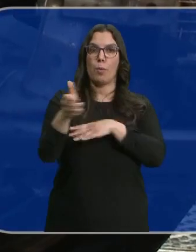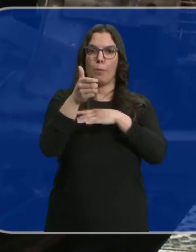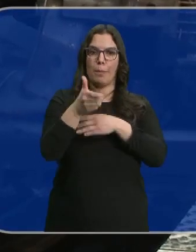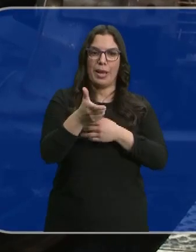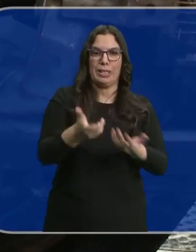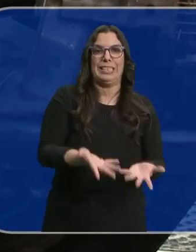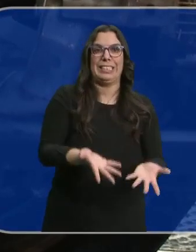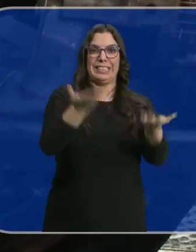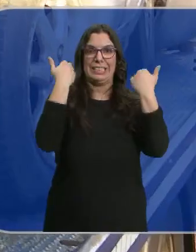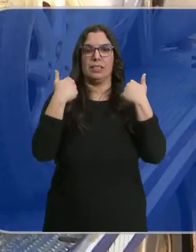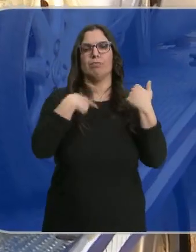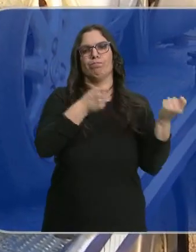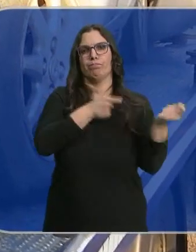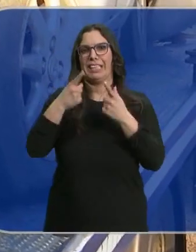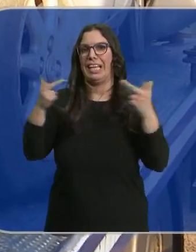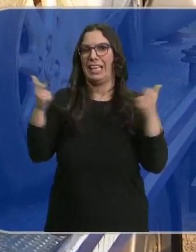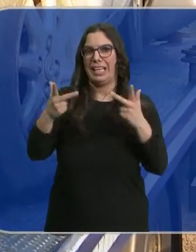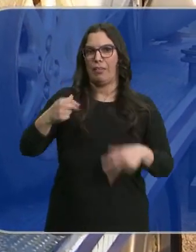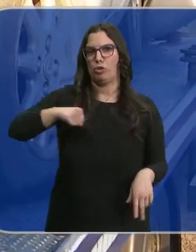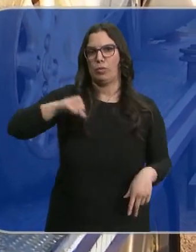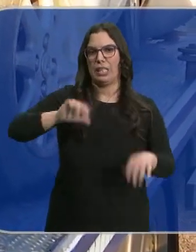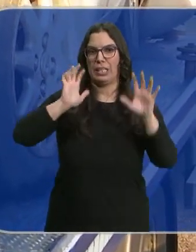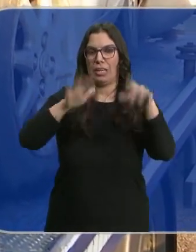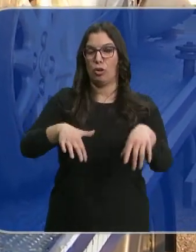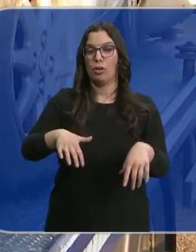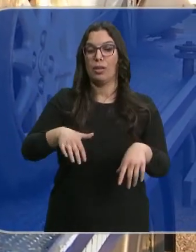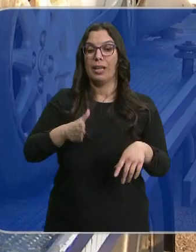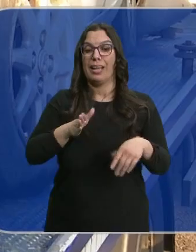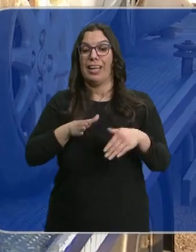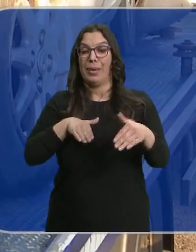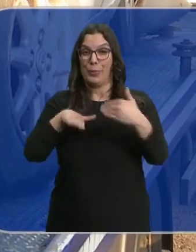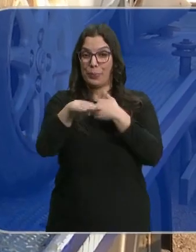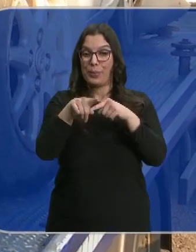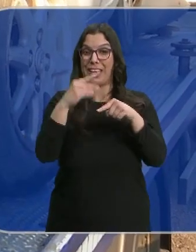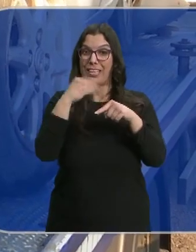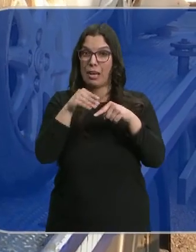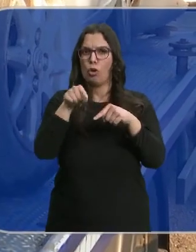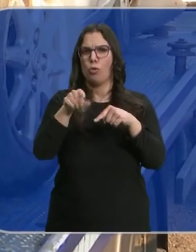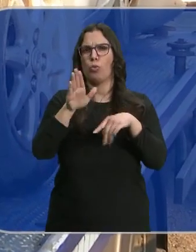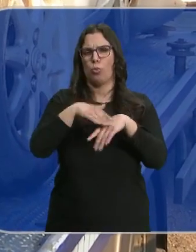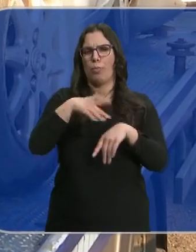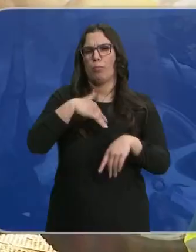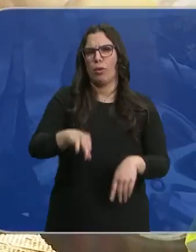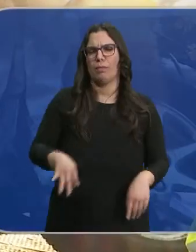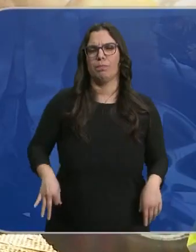era trasladado, herido de gravedad, al Hospital de León. El hielo sobre la calzada ha podido ser la causa.